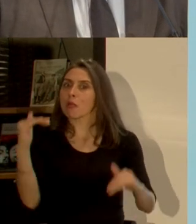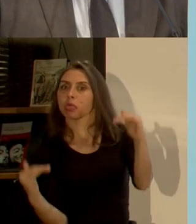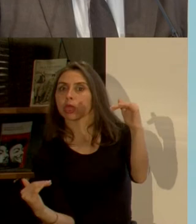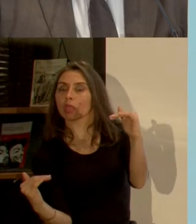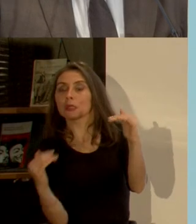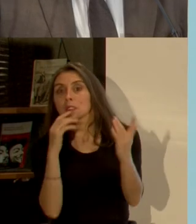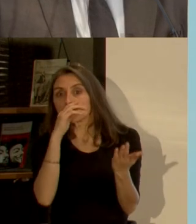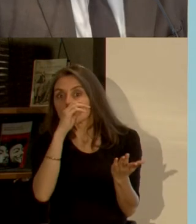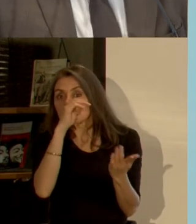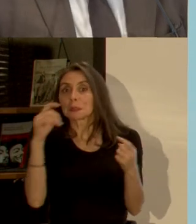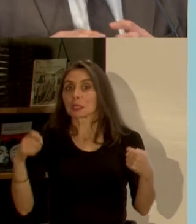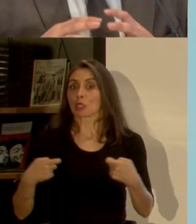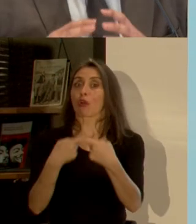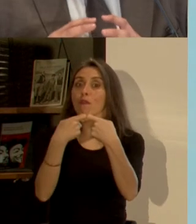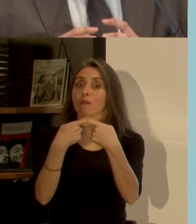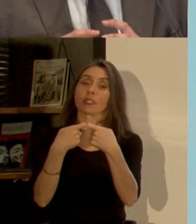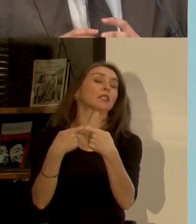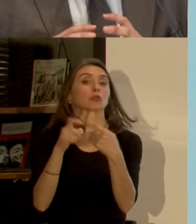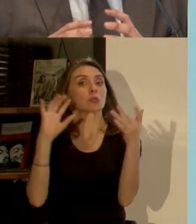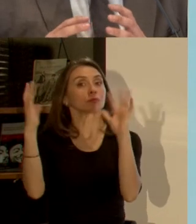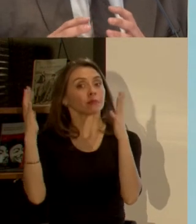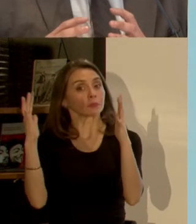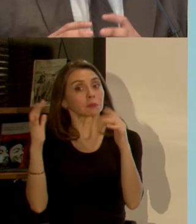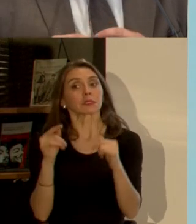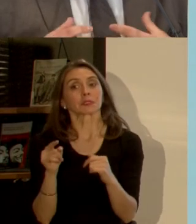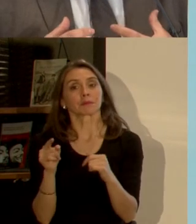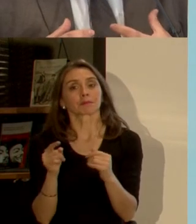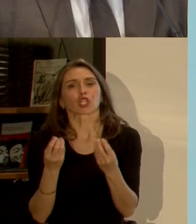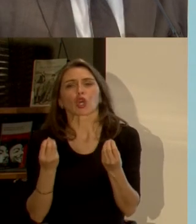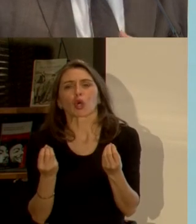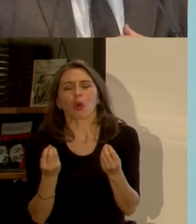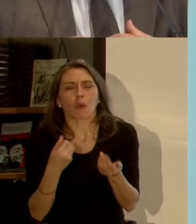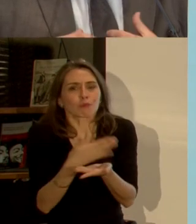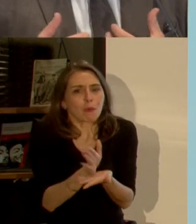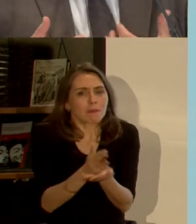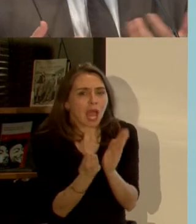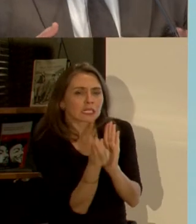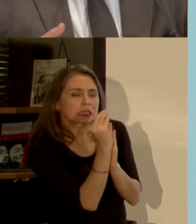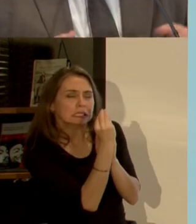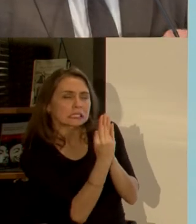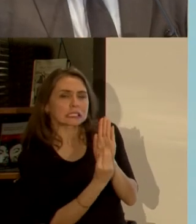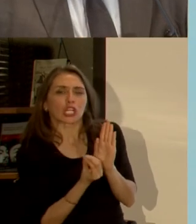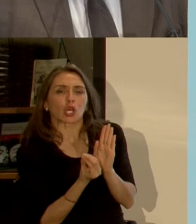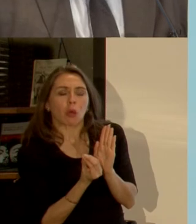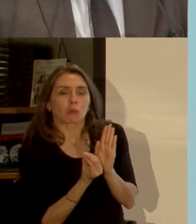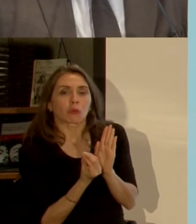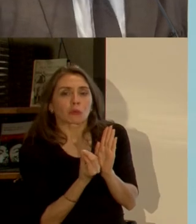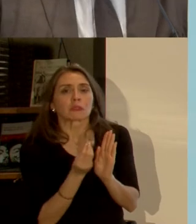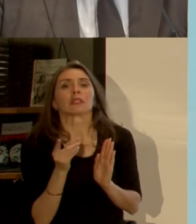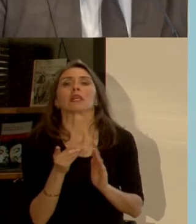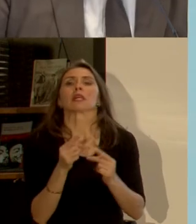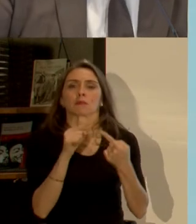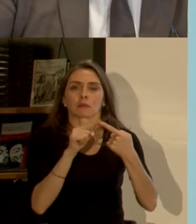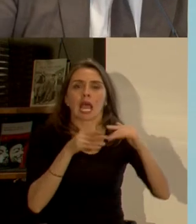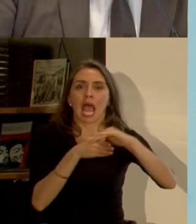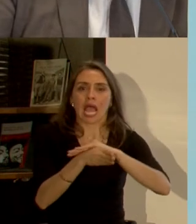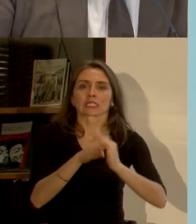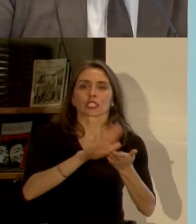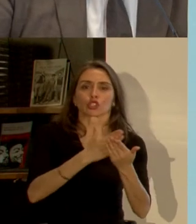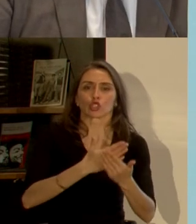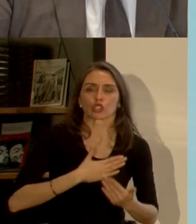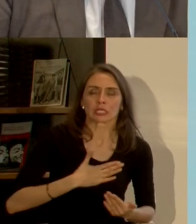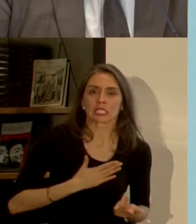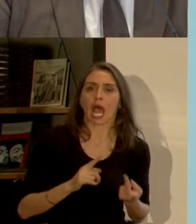socioambiental abierto el proceso también de construcción o de planificación está ya lo decía acceso a la salud educación